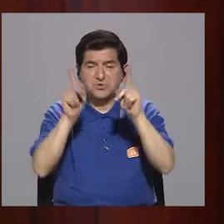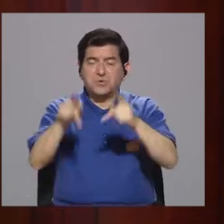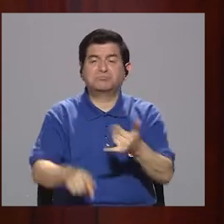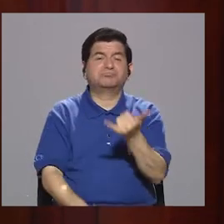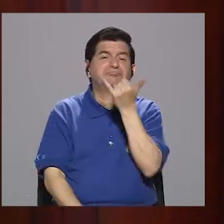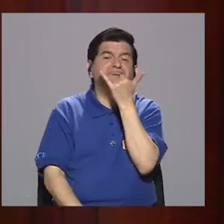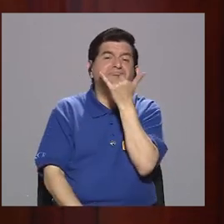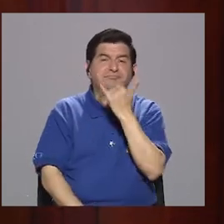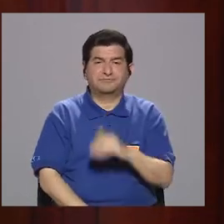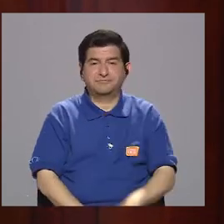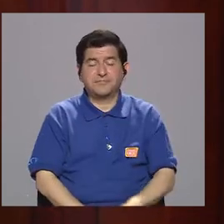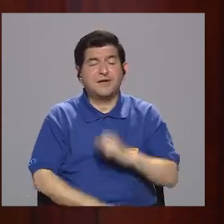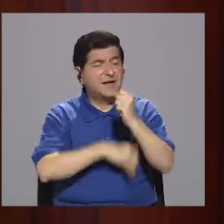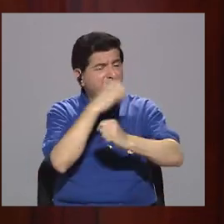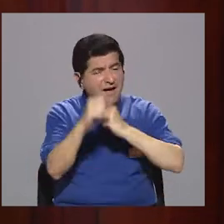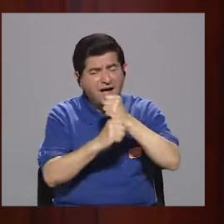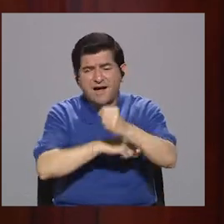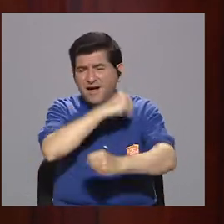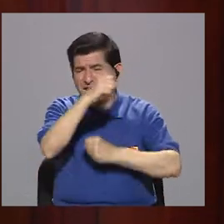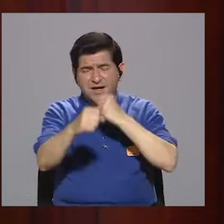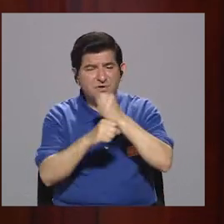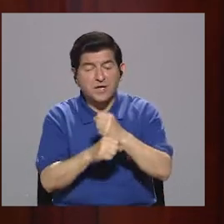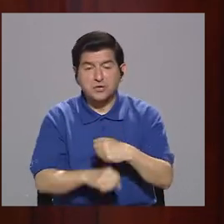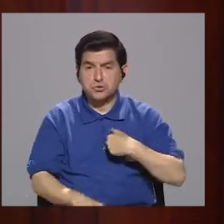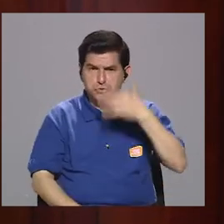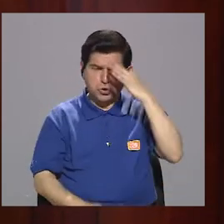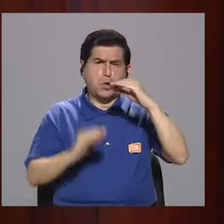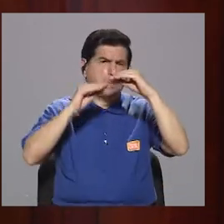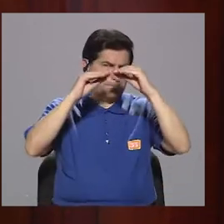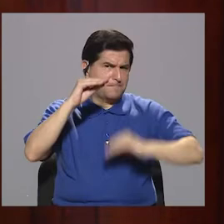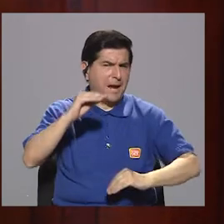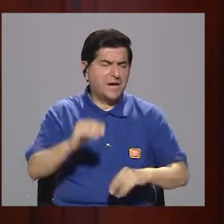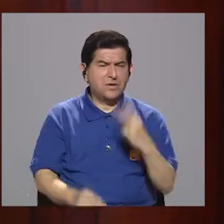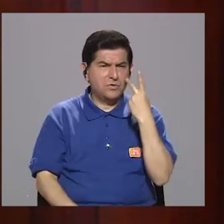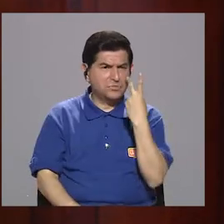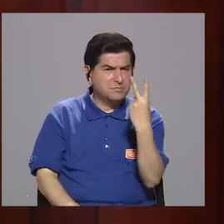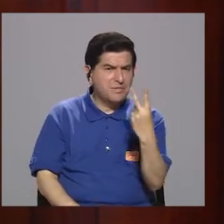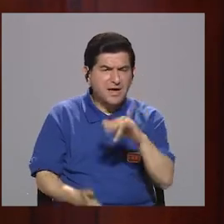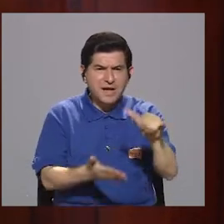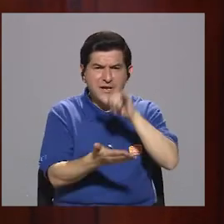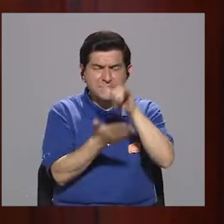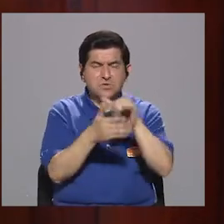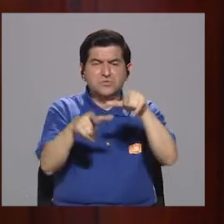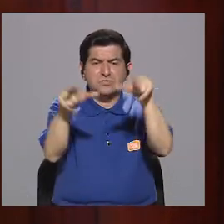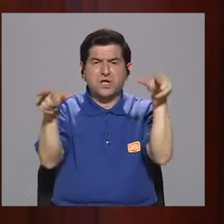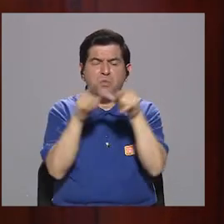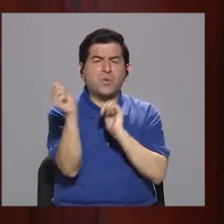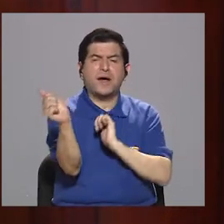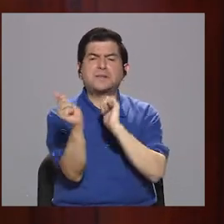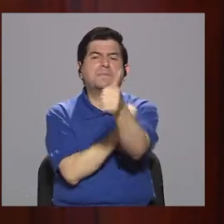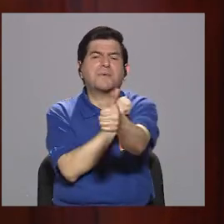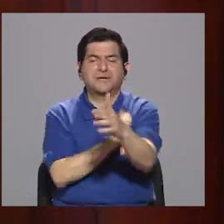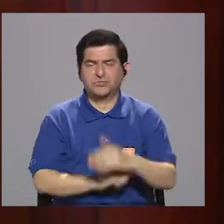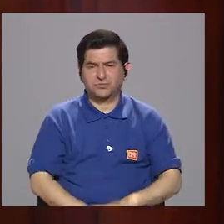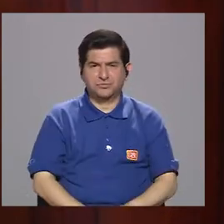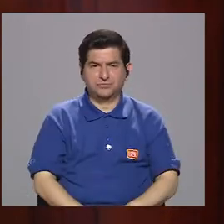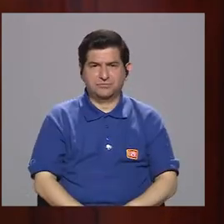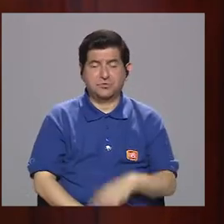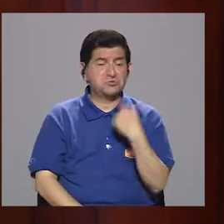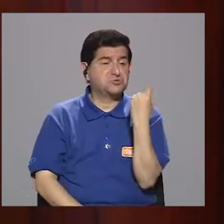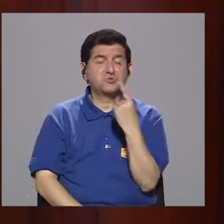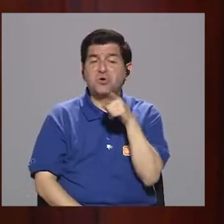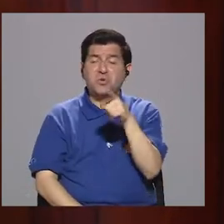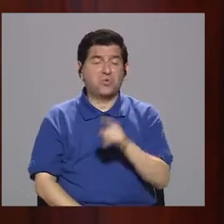equivocada por años, yo creo que ya cada vez menos, ha visto a San José como un cruce de caminos, como un lugar que se